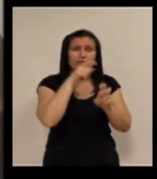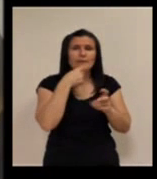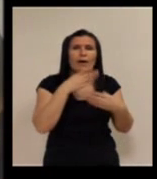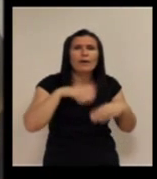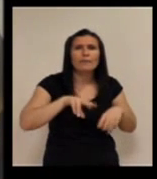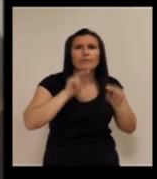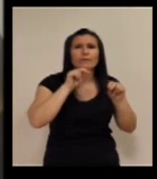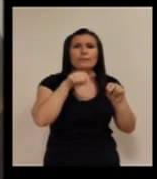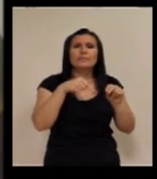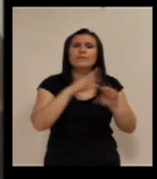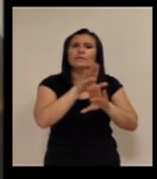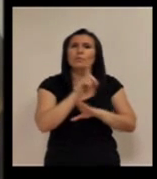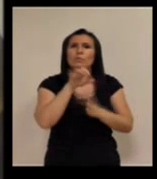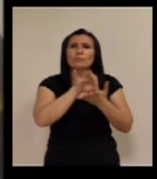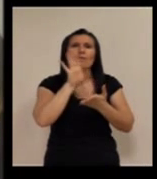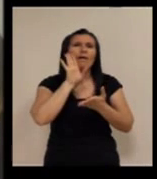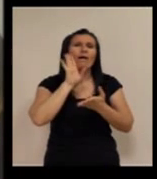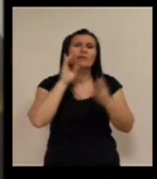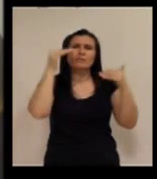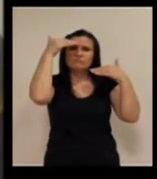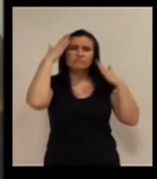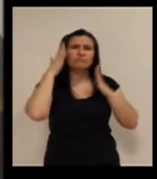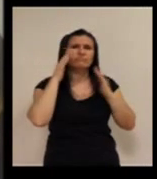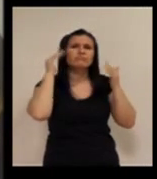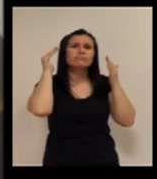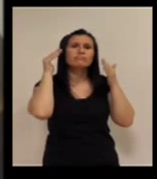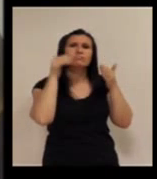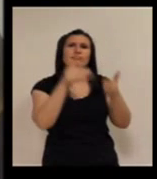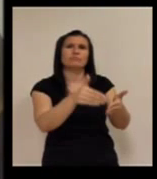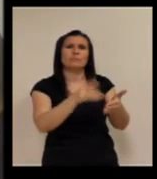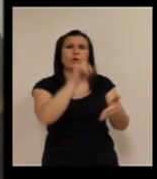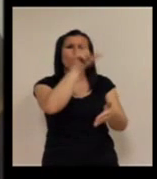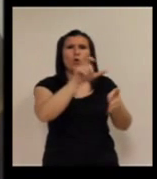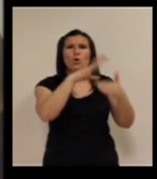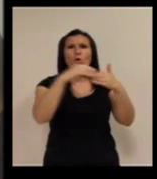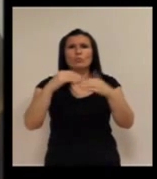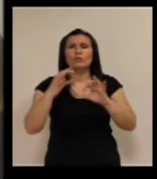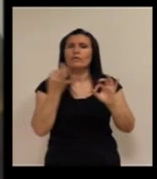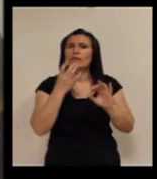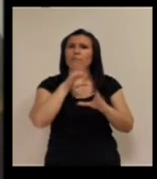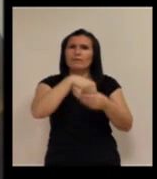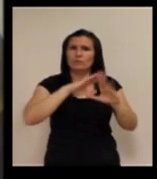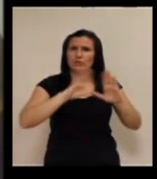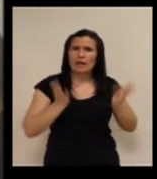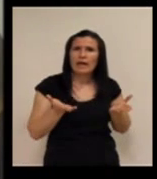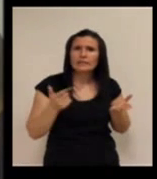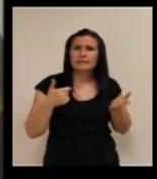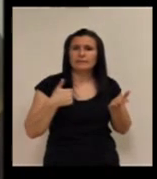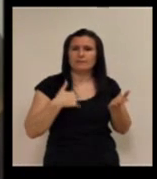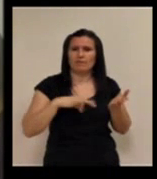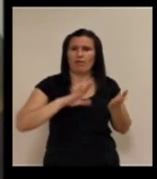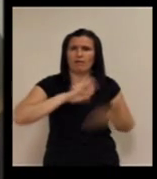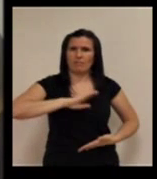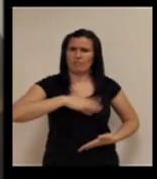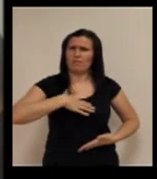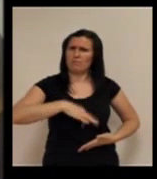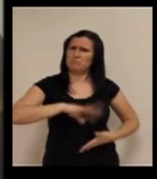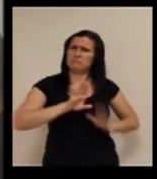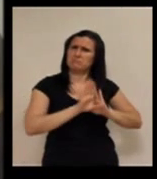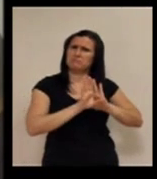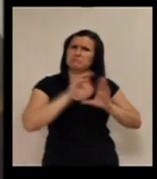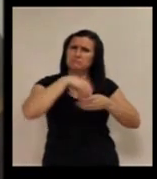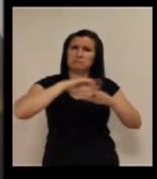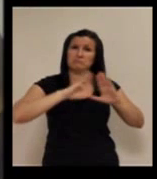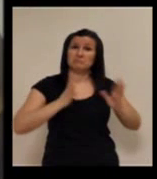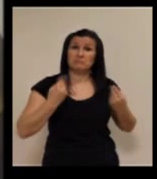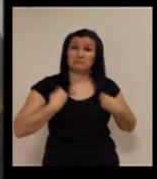es que al final un servicio que iba enfocado a que los usuarios permanecieran en su domicilio, teniendo capacidad para ello, al final